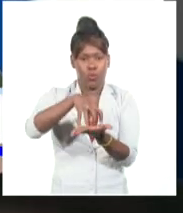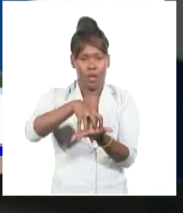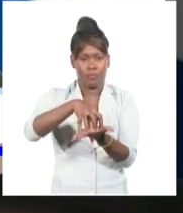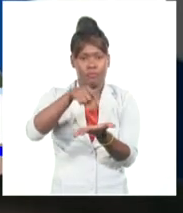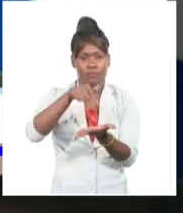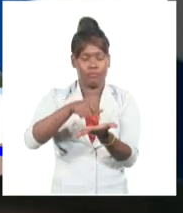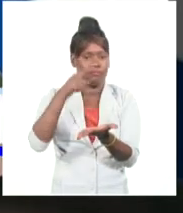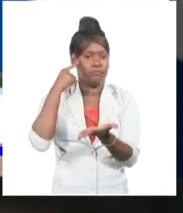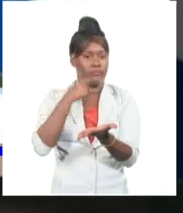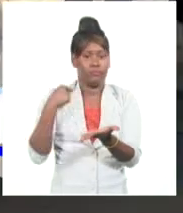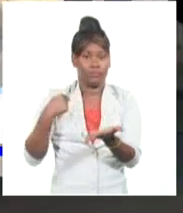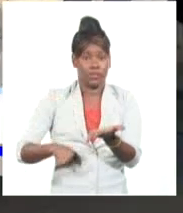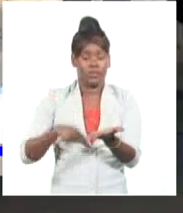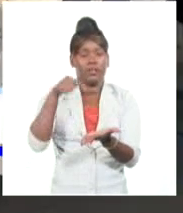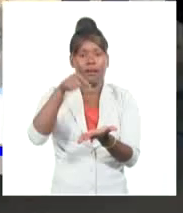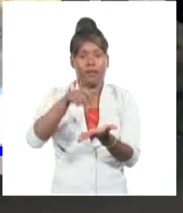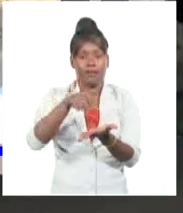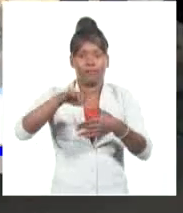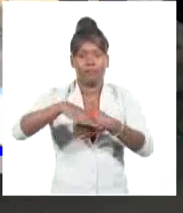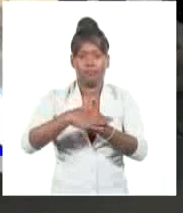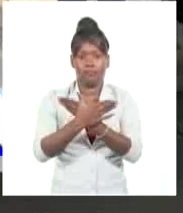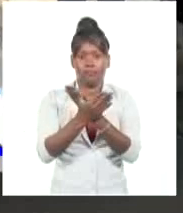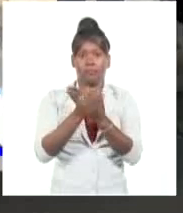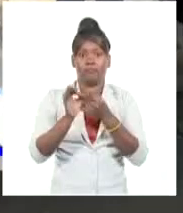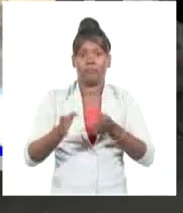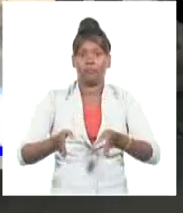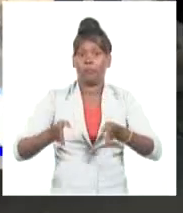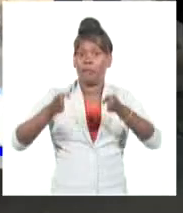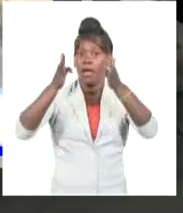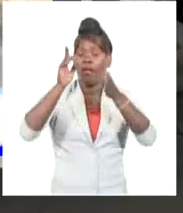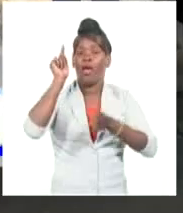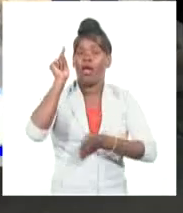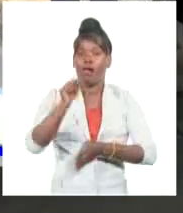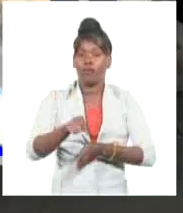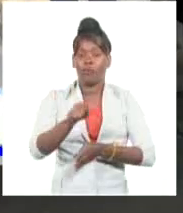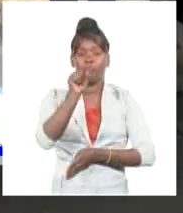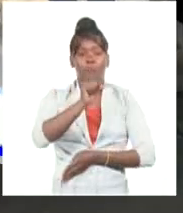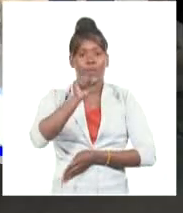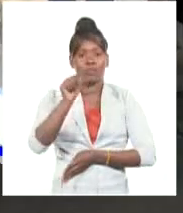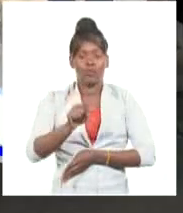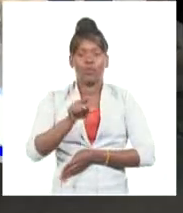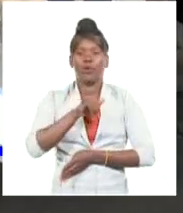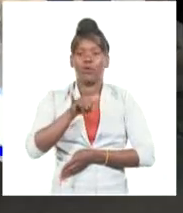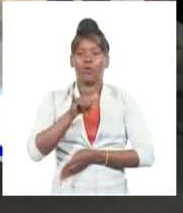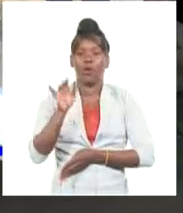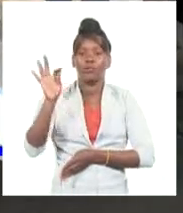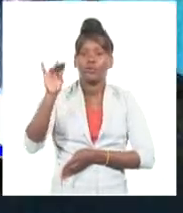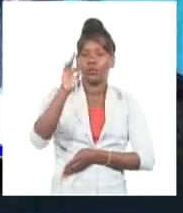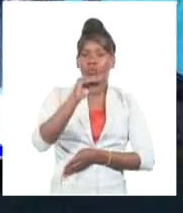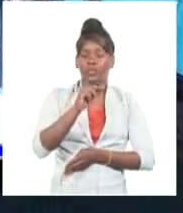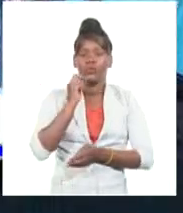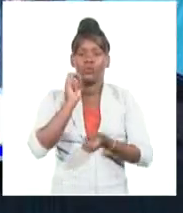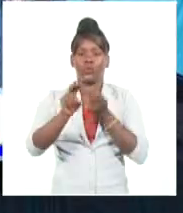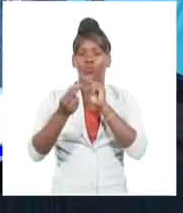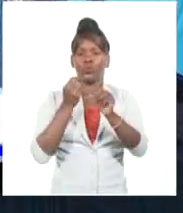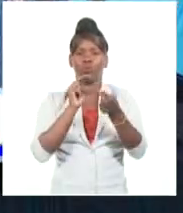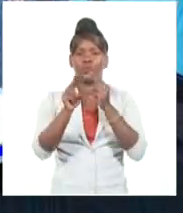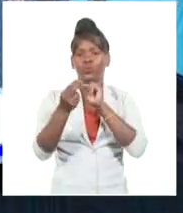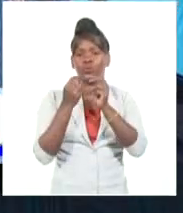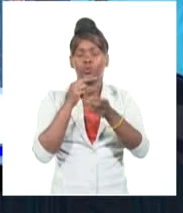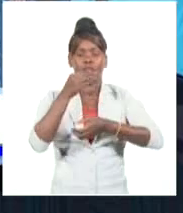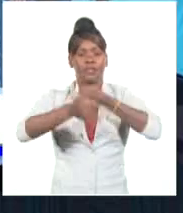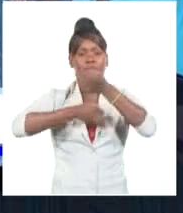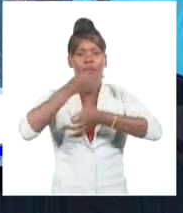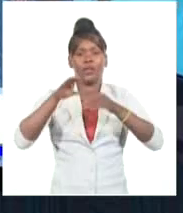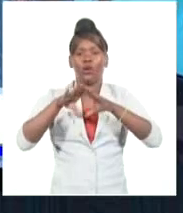participación de Carlos Miguel Pereira, jefe de la sede diplomática, quien transmitió a los internautas del gigante asiático las potencialidades de